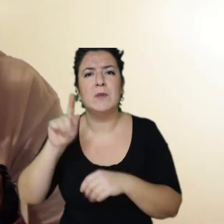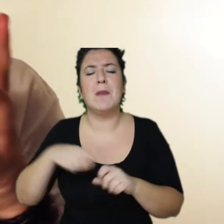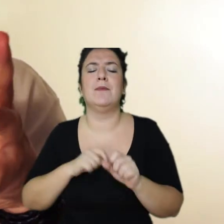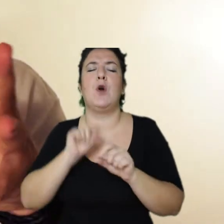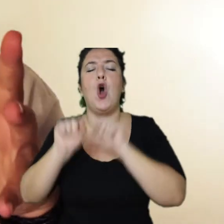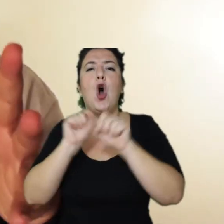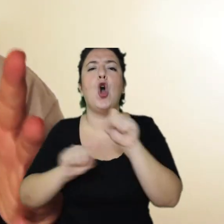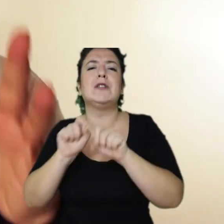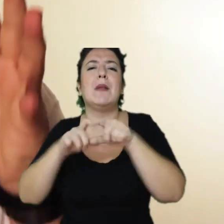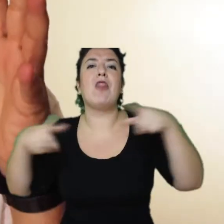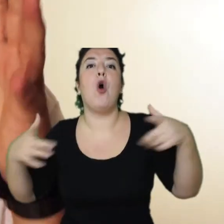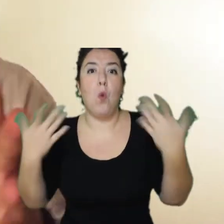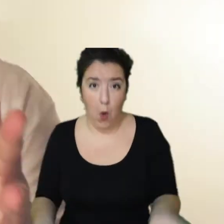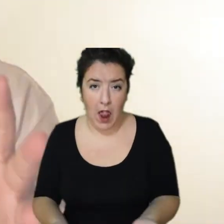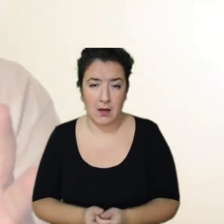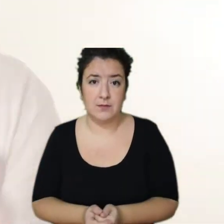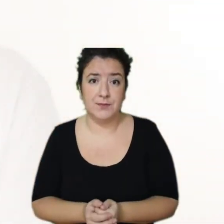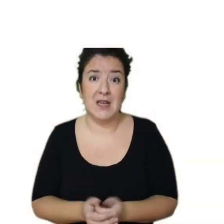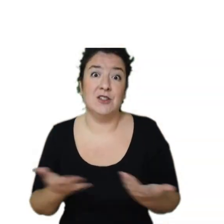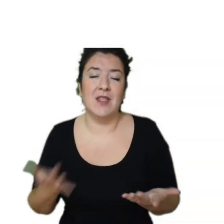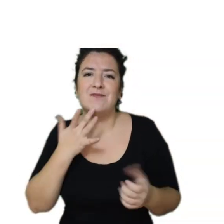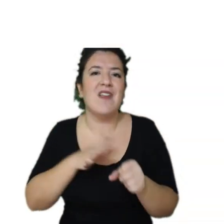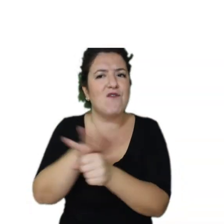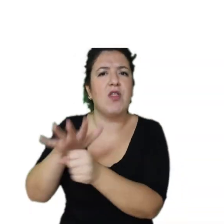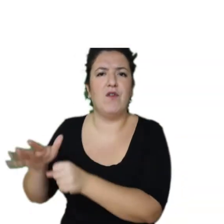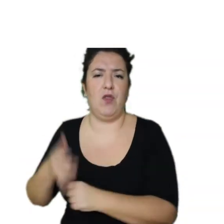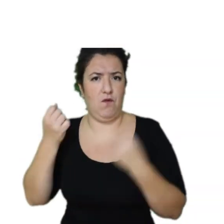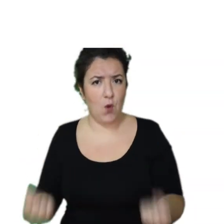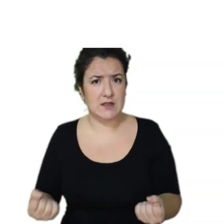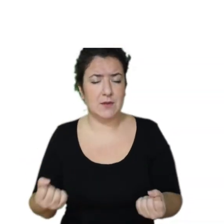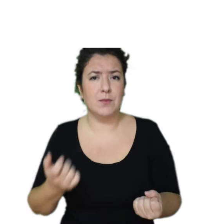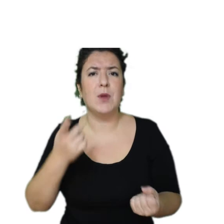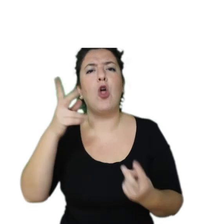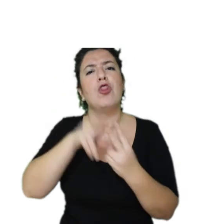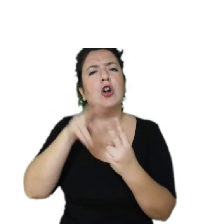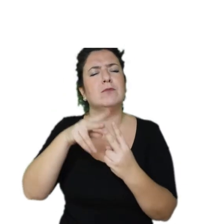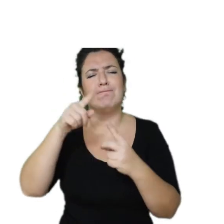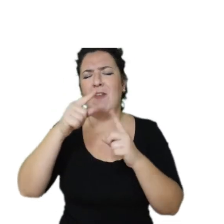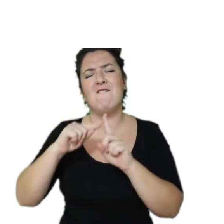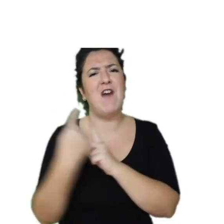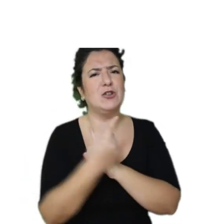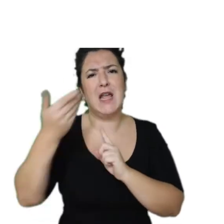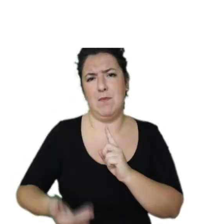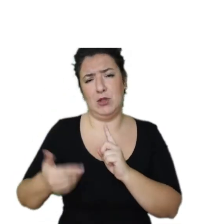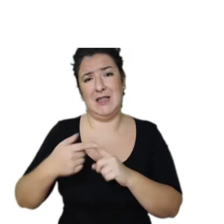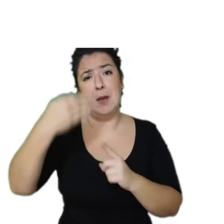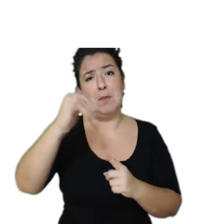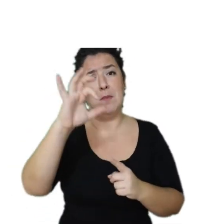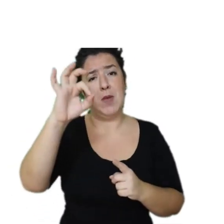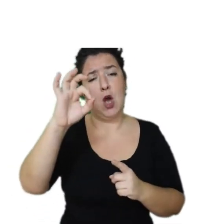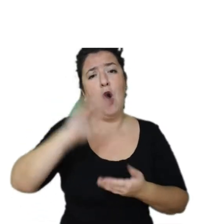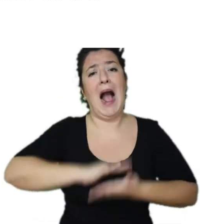Básicamente se puede resumir todo en dos factores. La biocapacidad, entendida como la